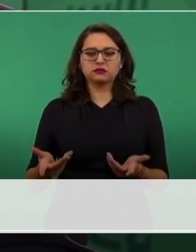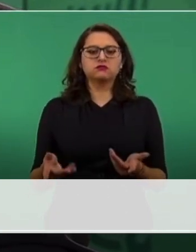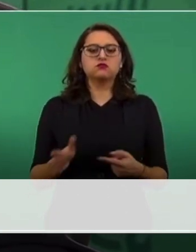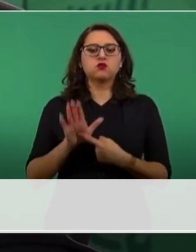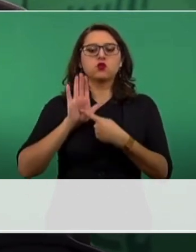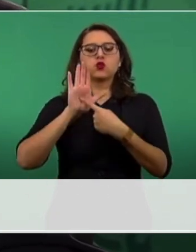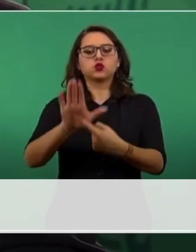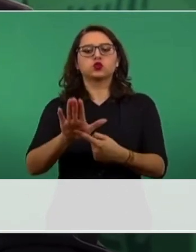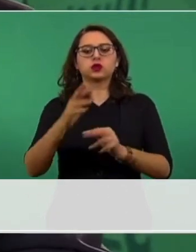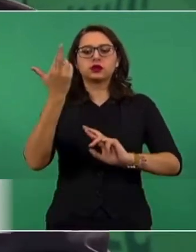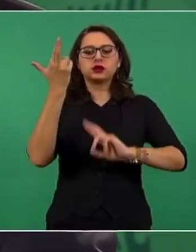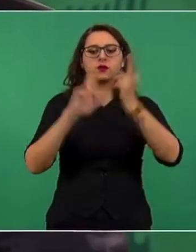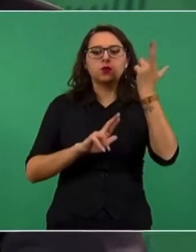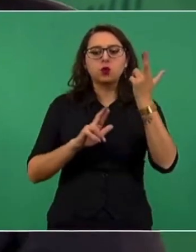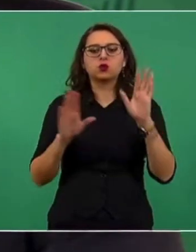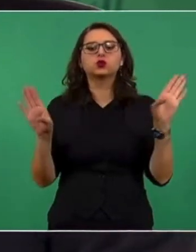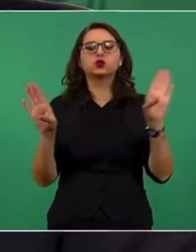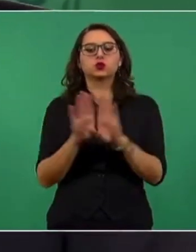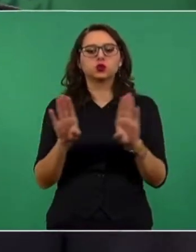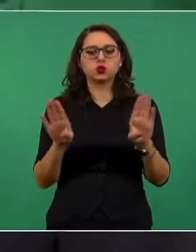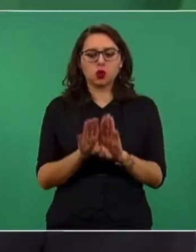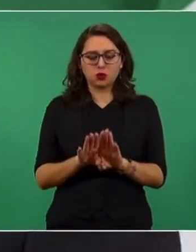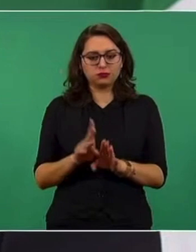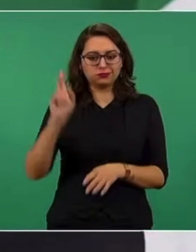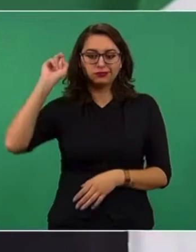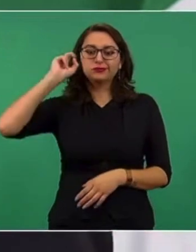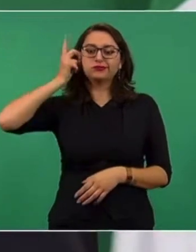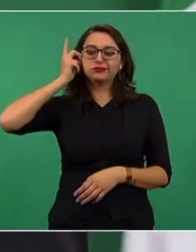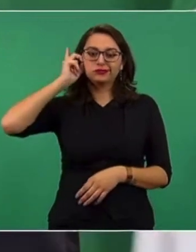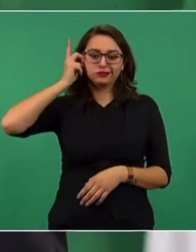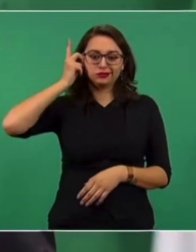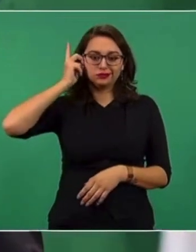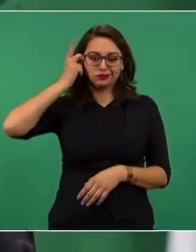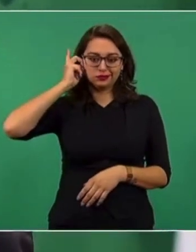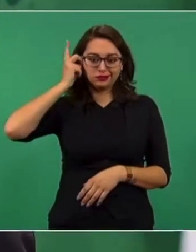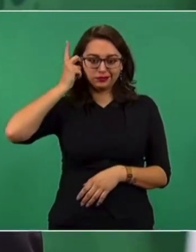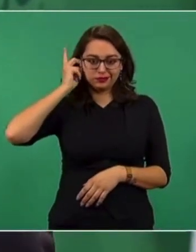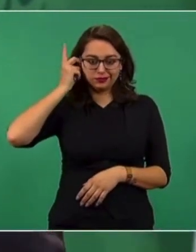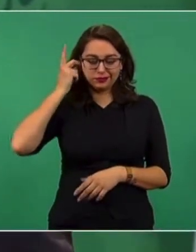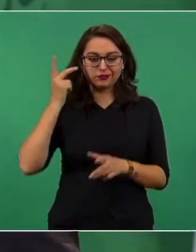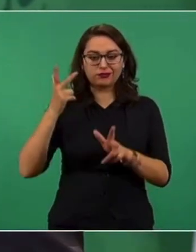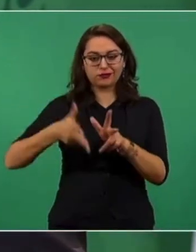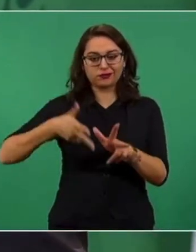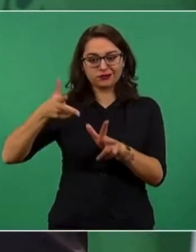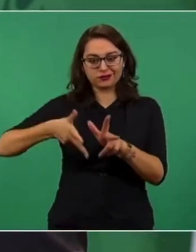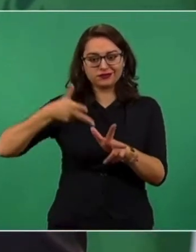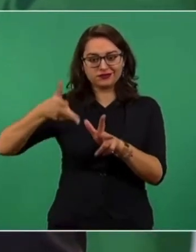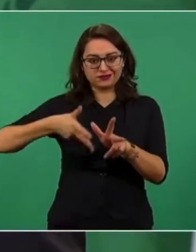como se hizo la Revolución, a caballo y en ferrocarril.